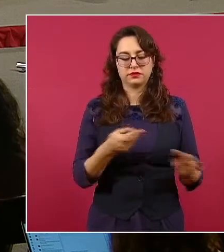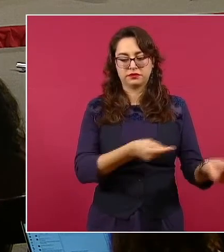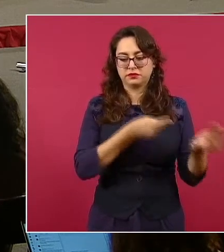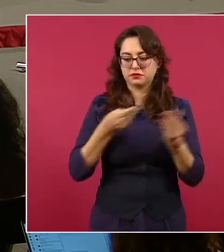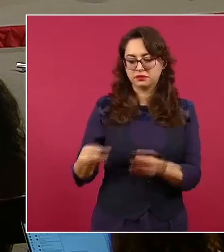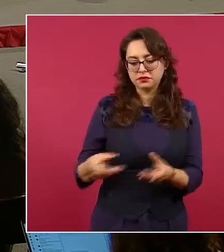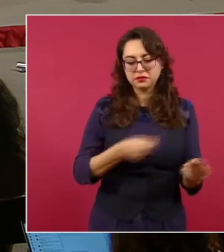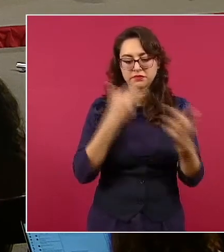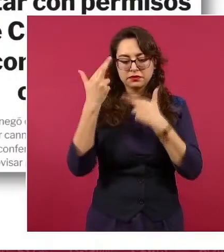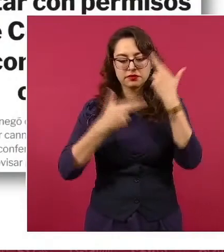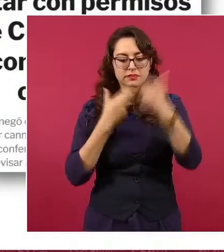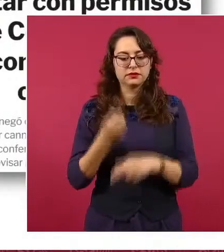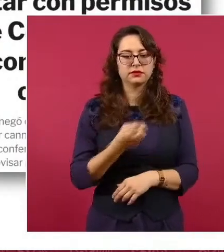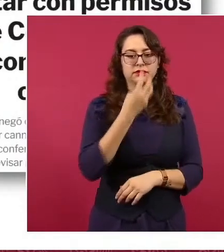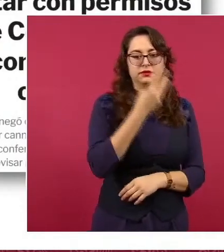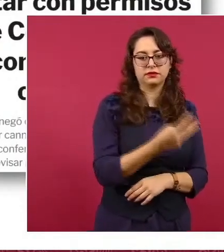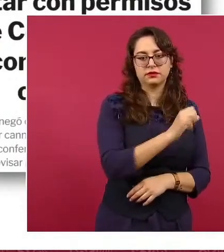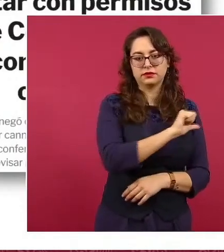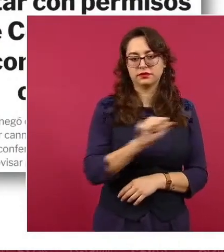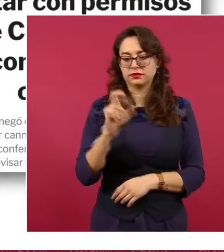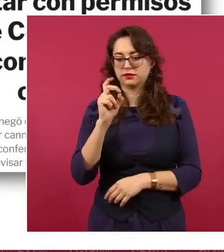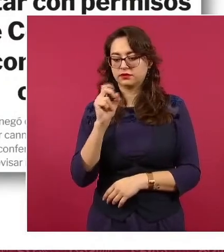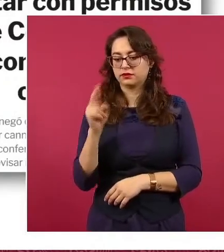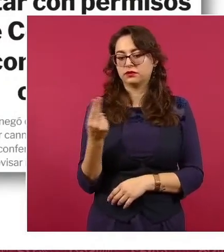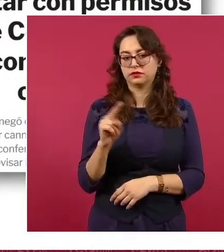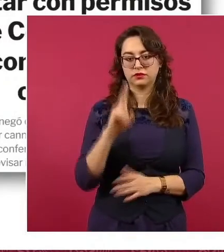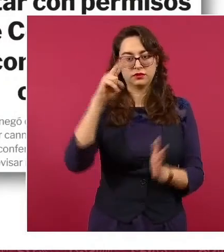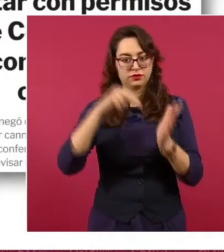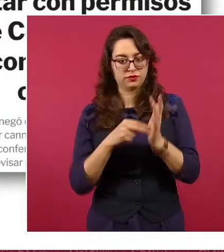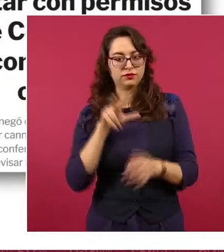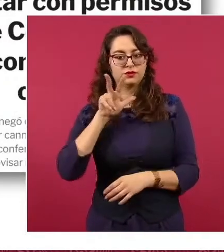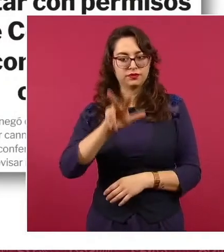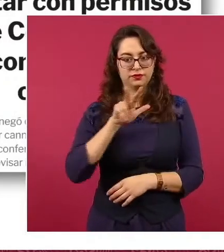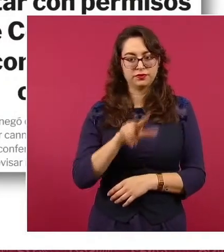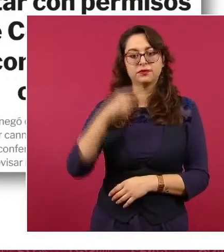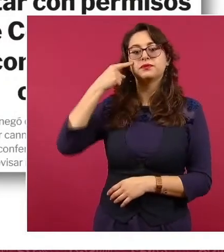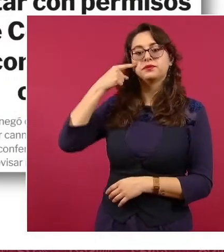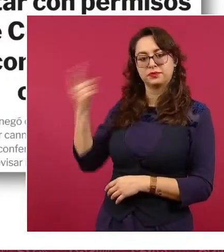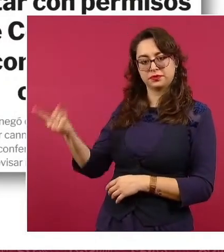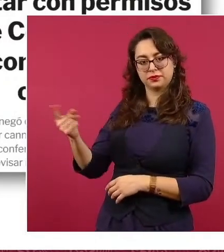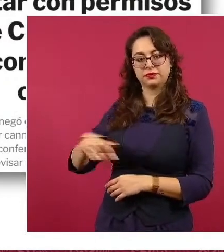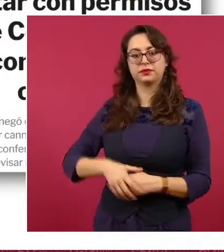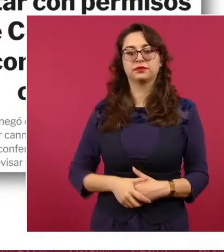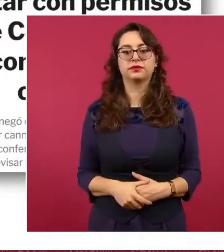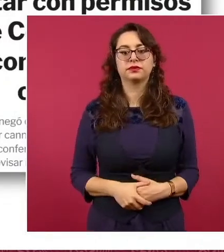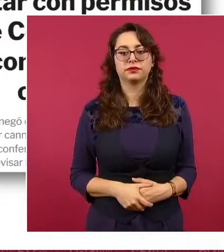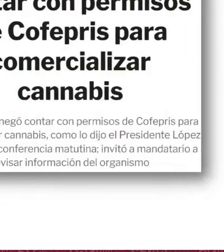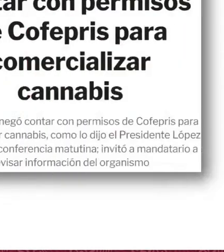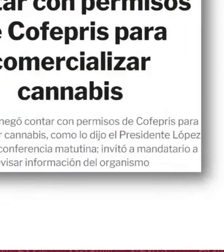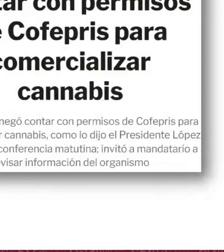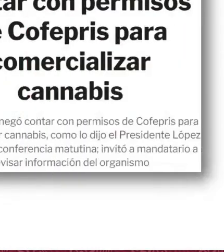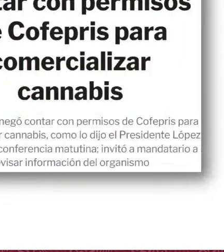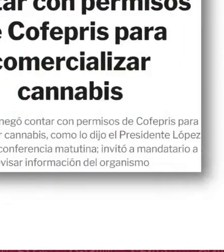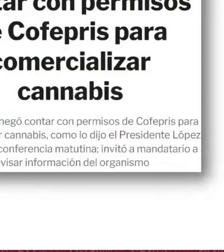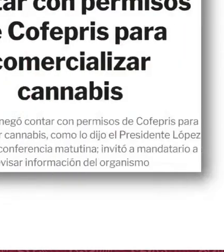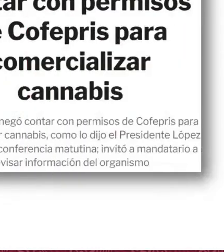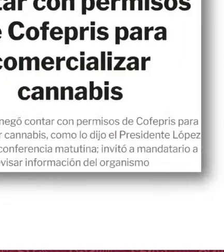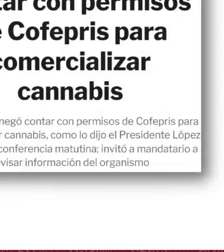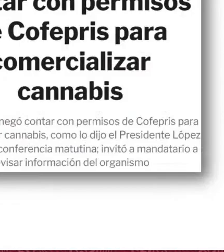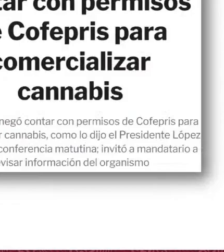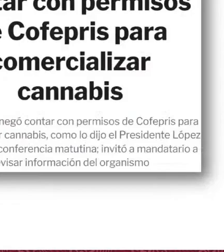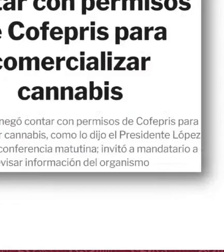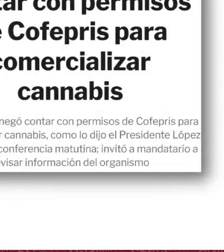de noviembre de 2018. Dichas autorizaciones para comercializar productos derivados de la marihuana